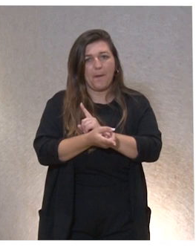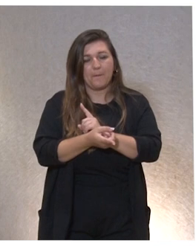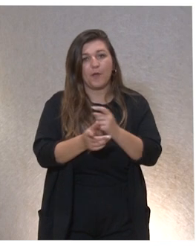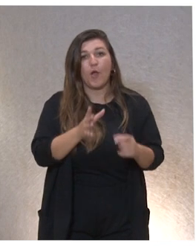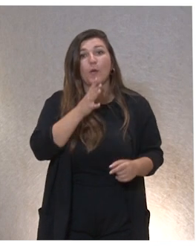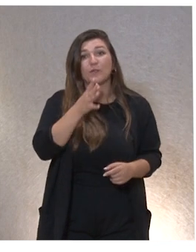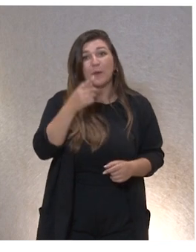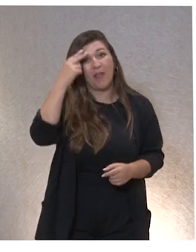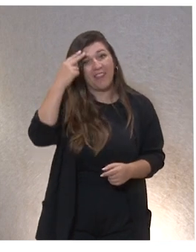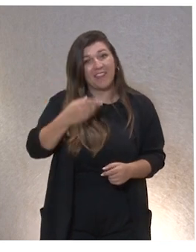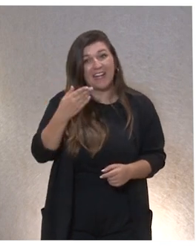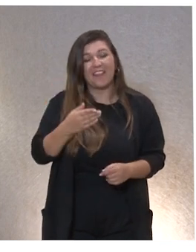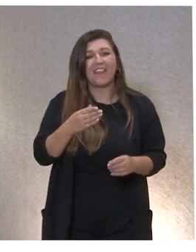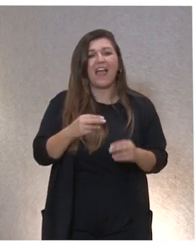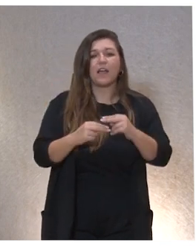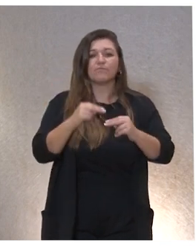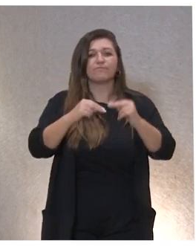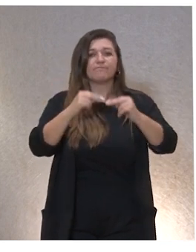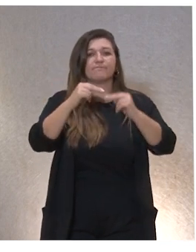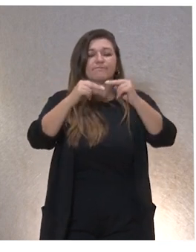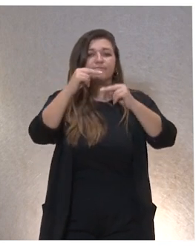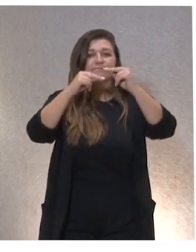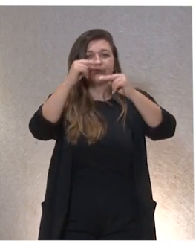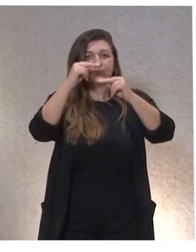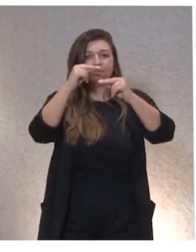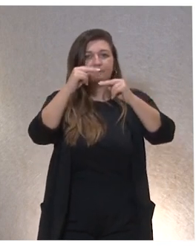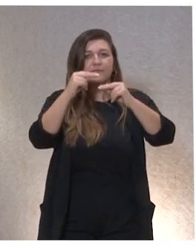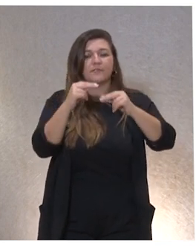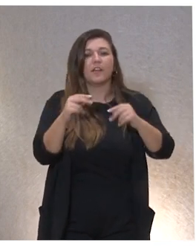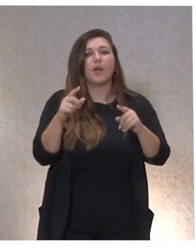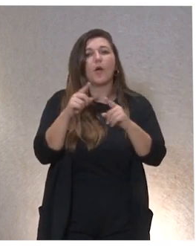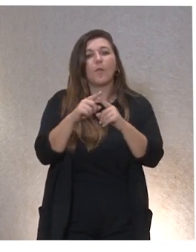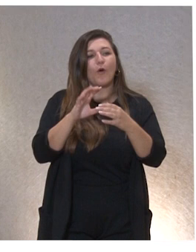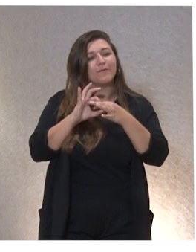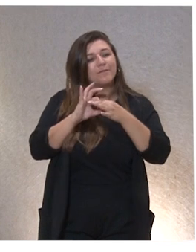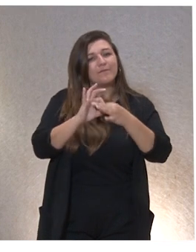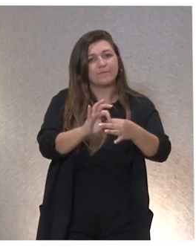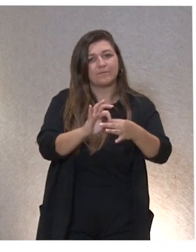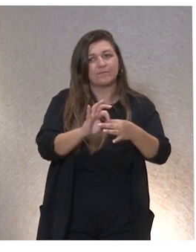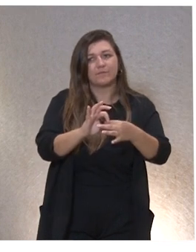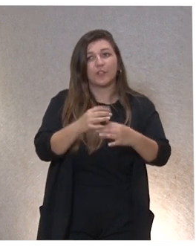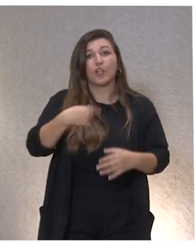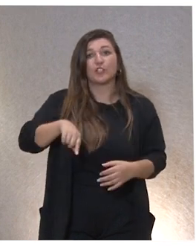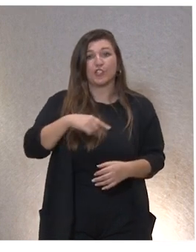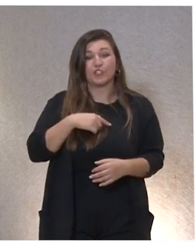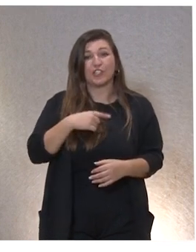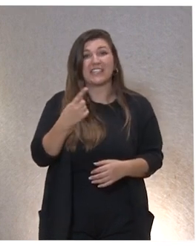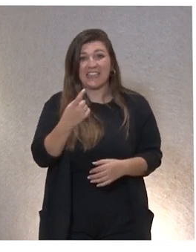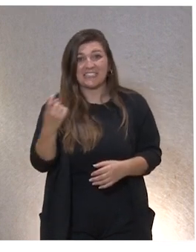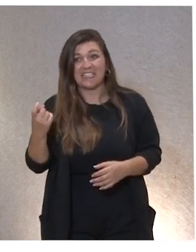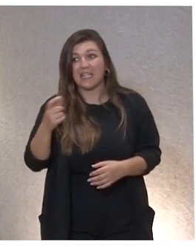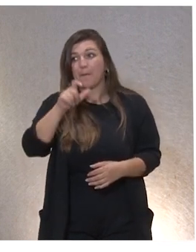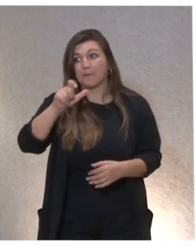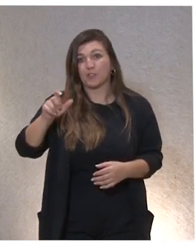la dignidad se construye en interacción. Es un constructo relacional. Necesitamos que los demás,